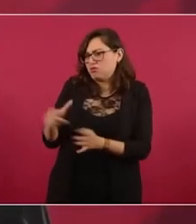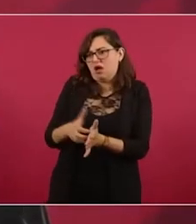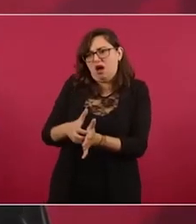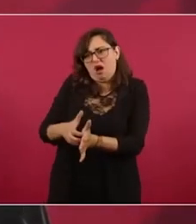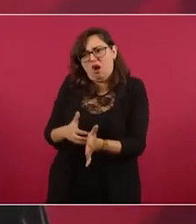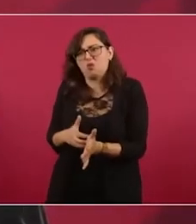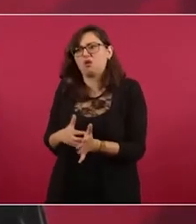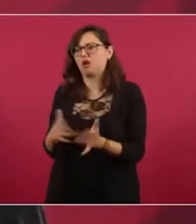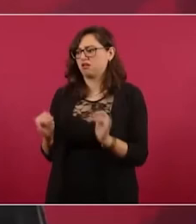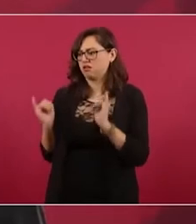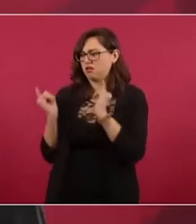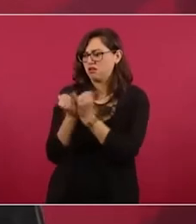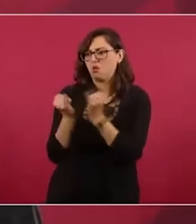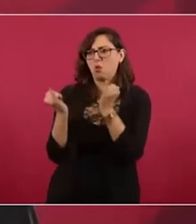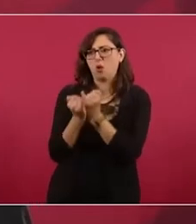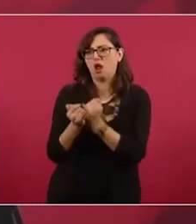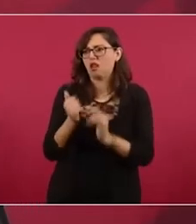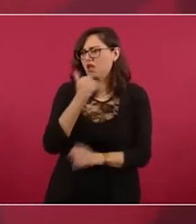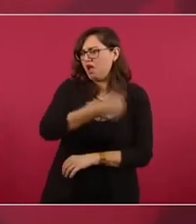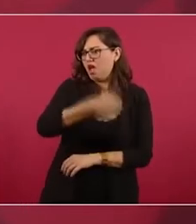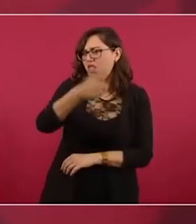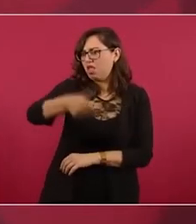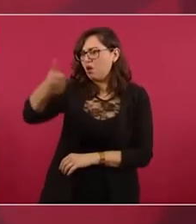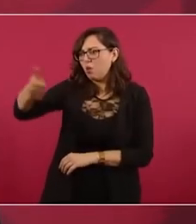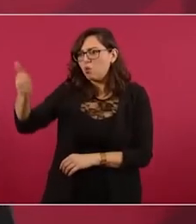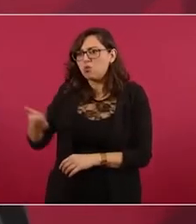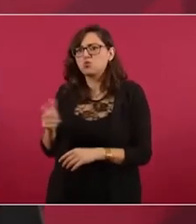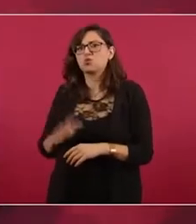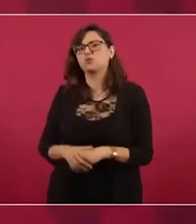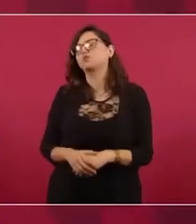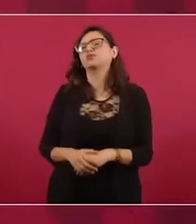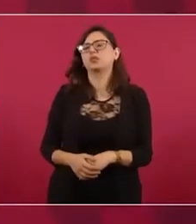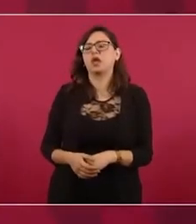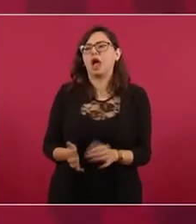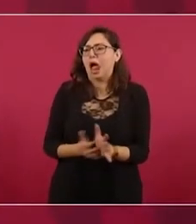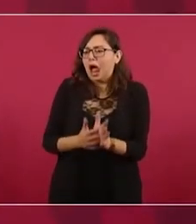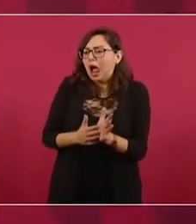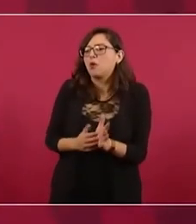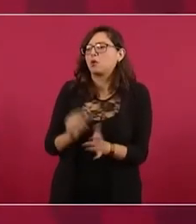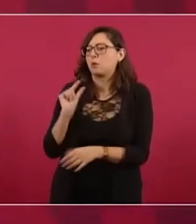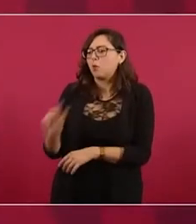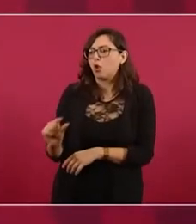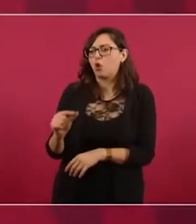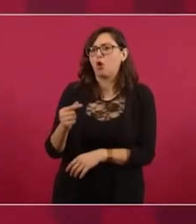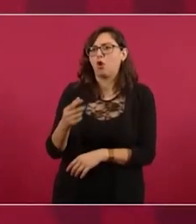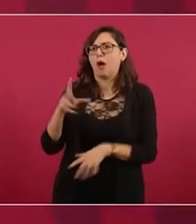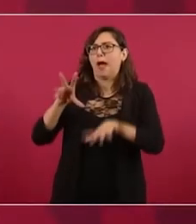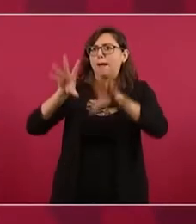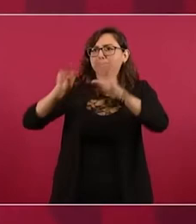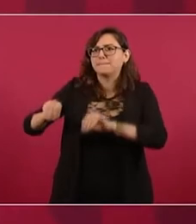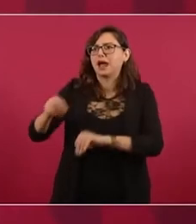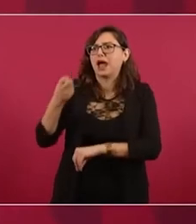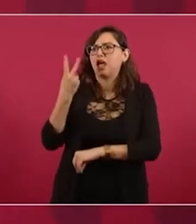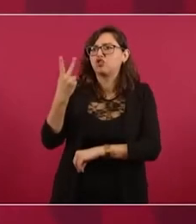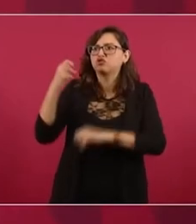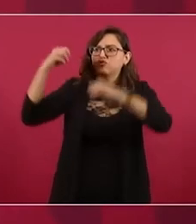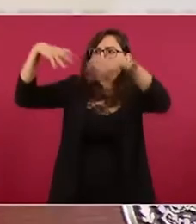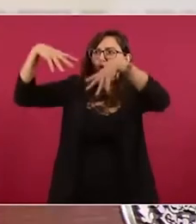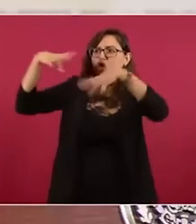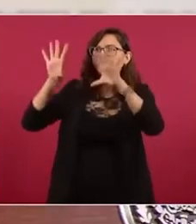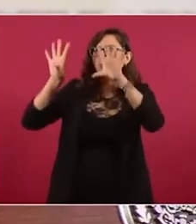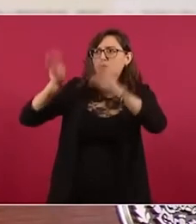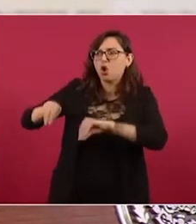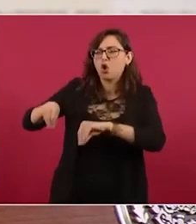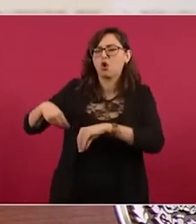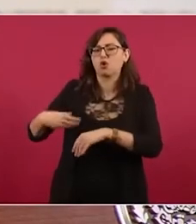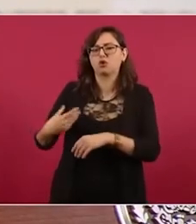le ahorra un poco apaga dos focos para que no se vayan a acusar de plagio